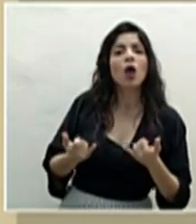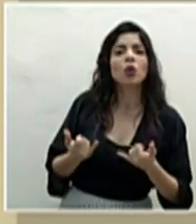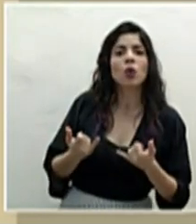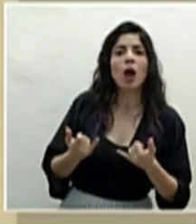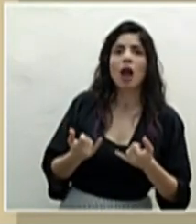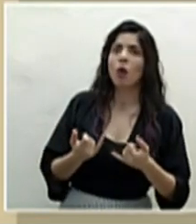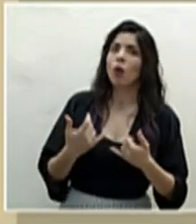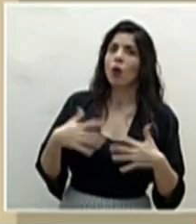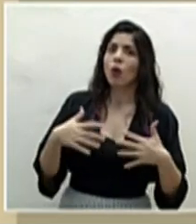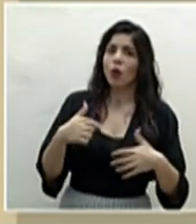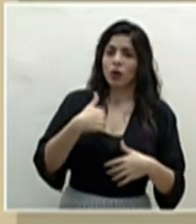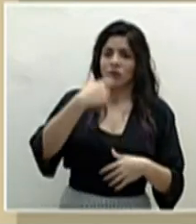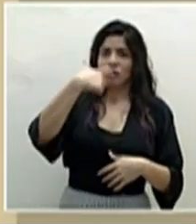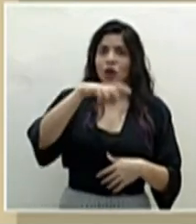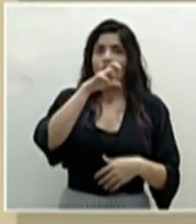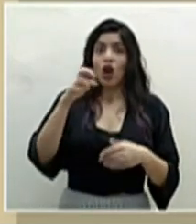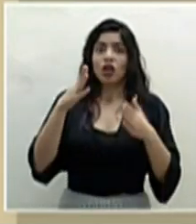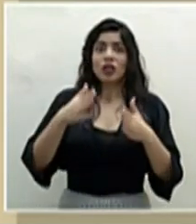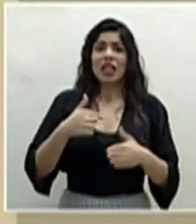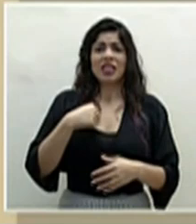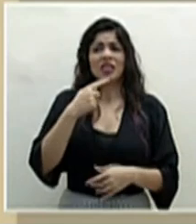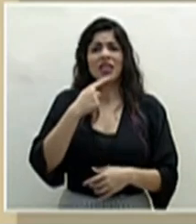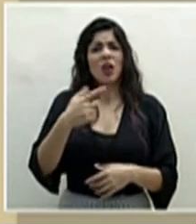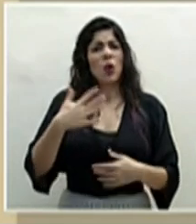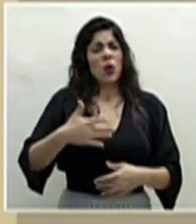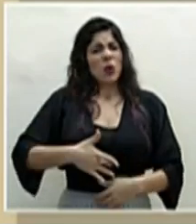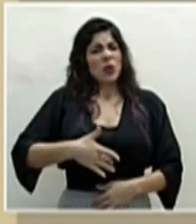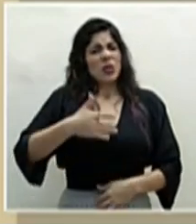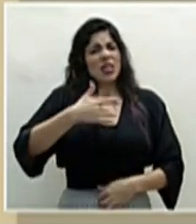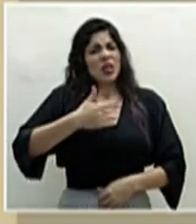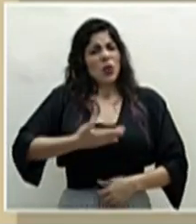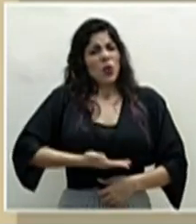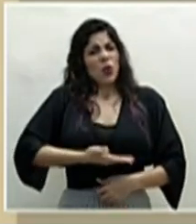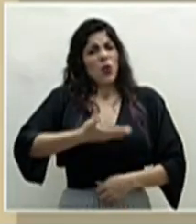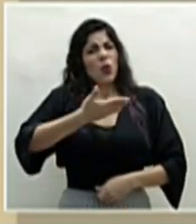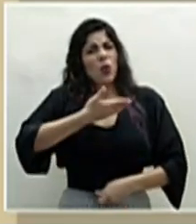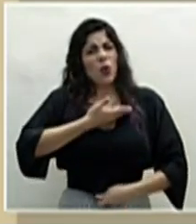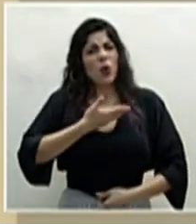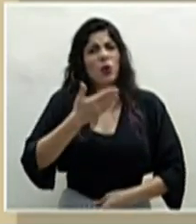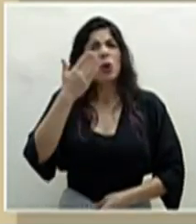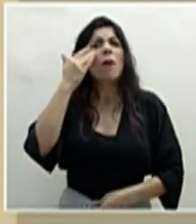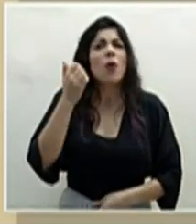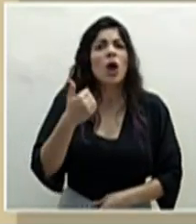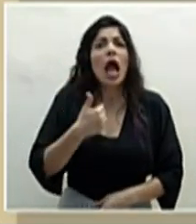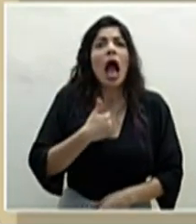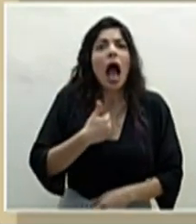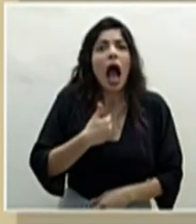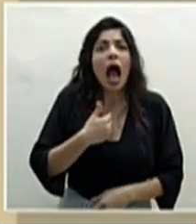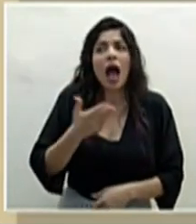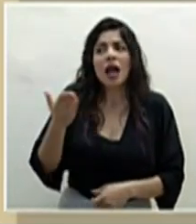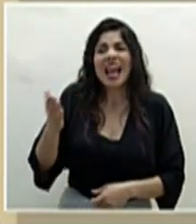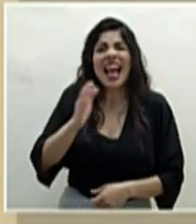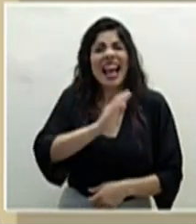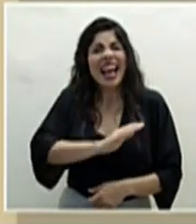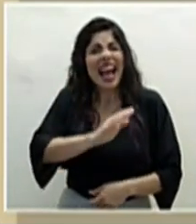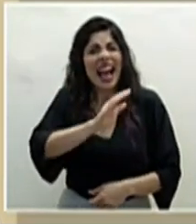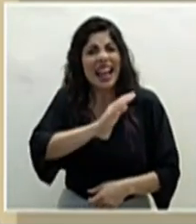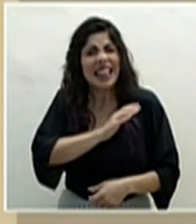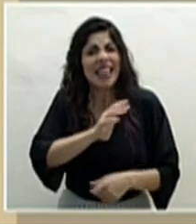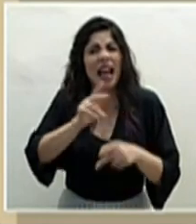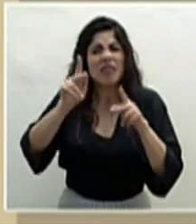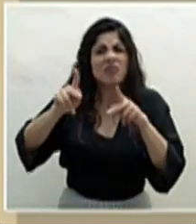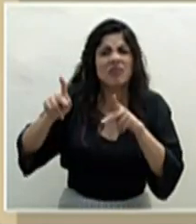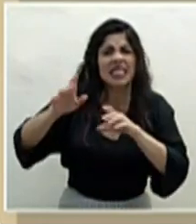decir, como costarricense, que me siento sumamente orgulloso de que tengamos la calidad del recurso humano